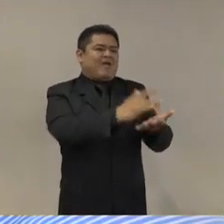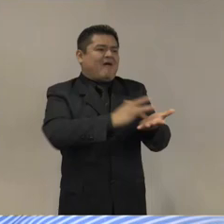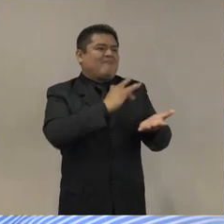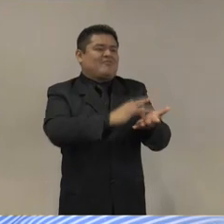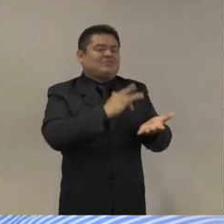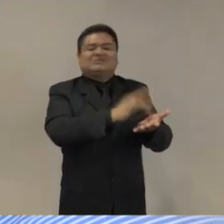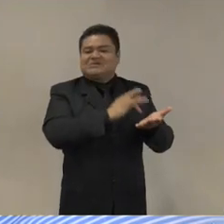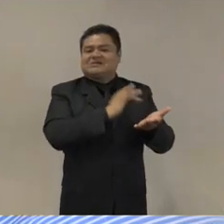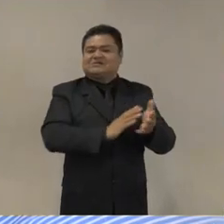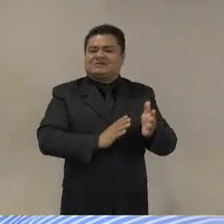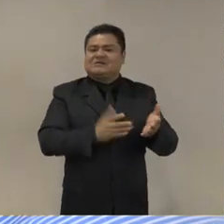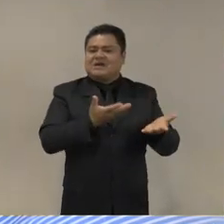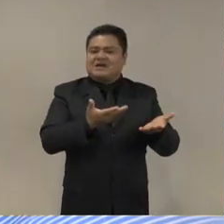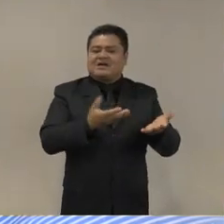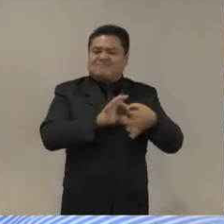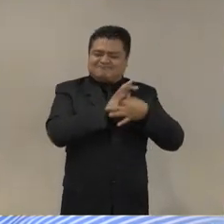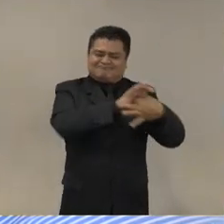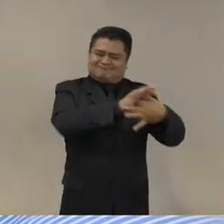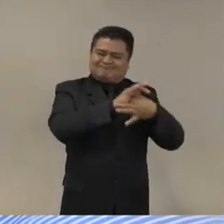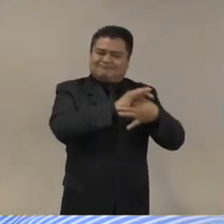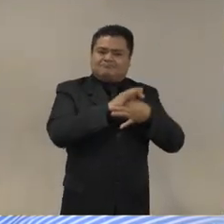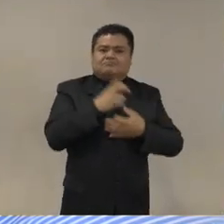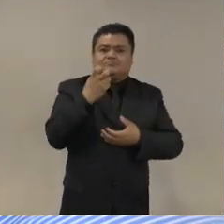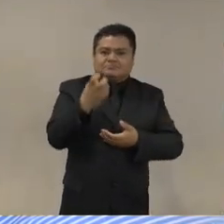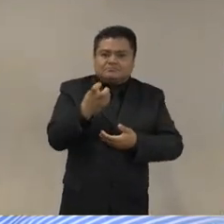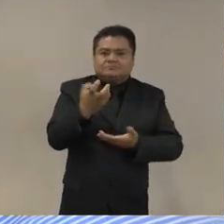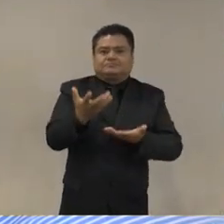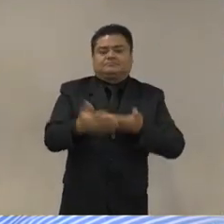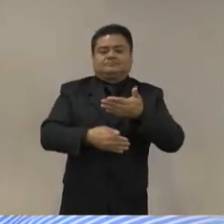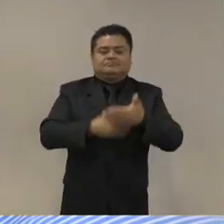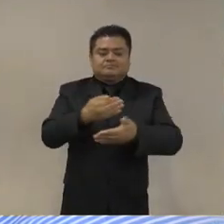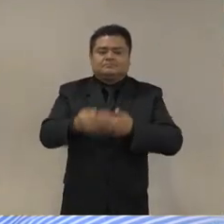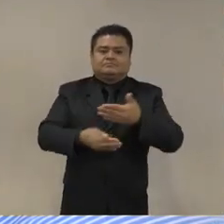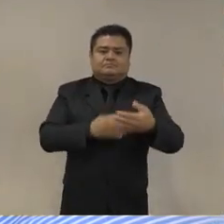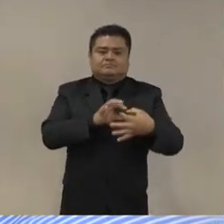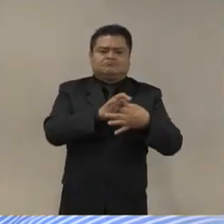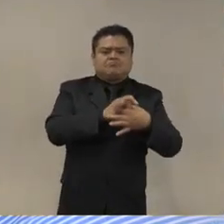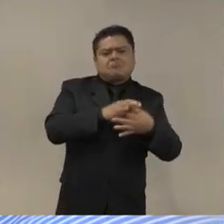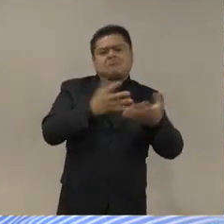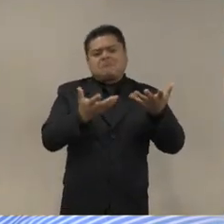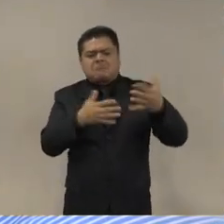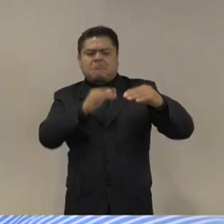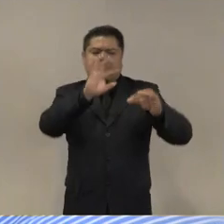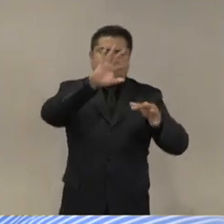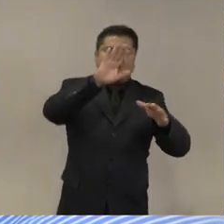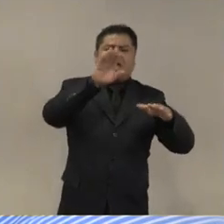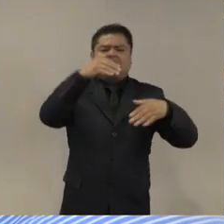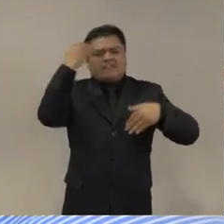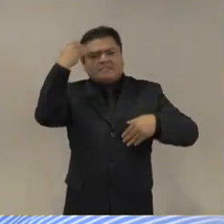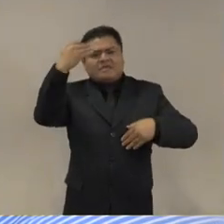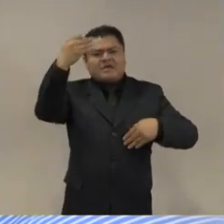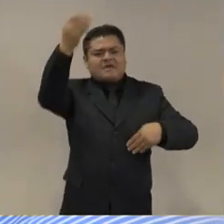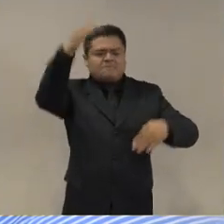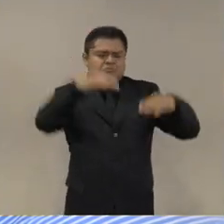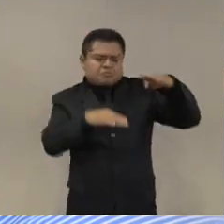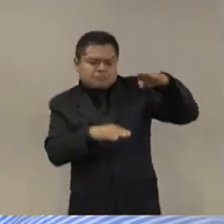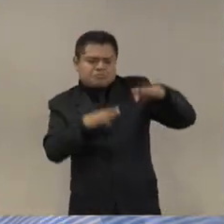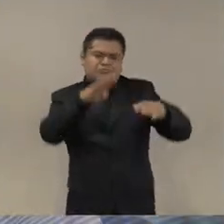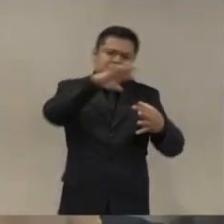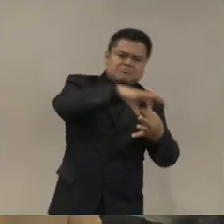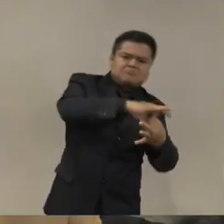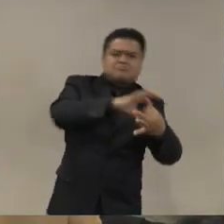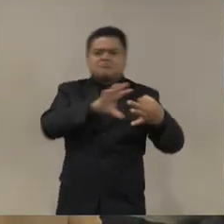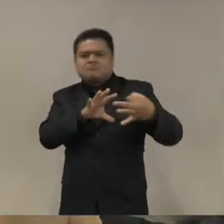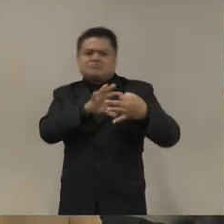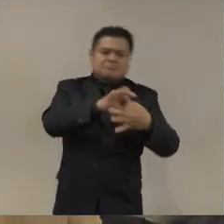manejar y disminuir esa dependencia pero en última instancia en tanto no hubo un proyecto de